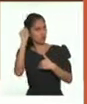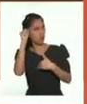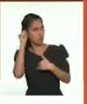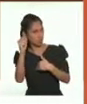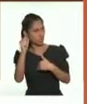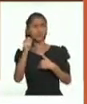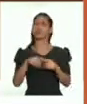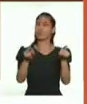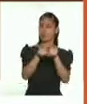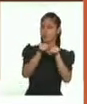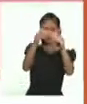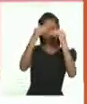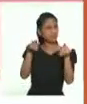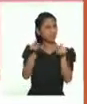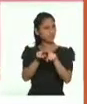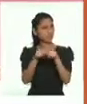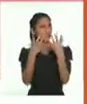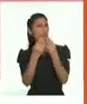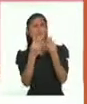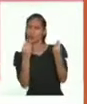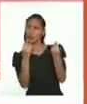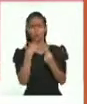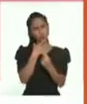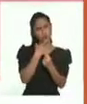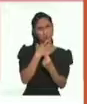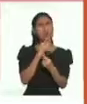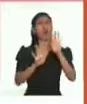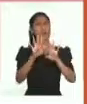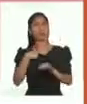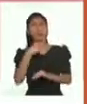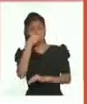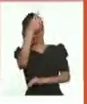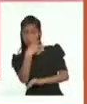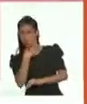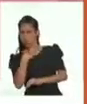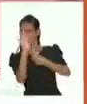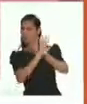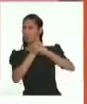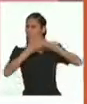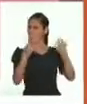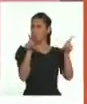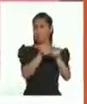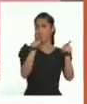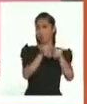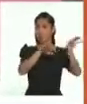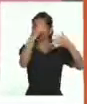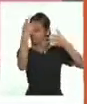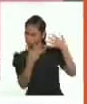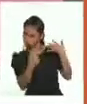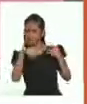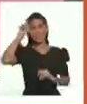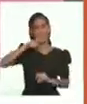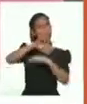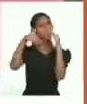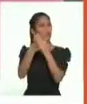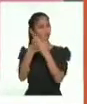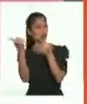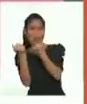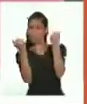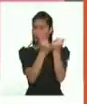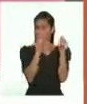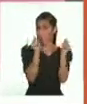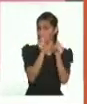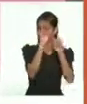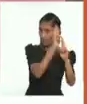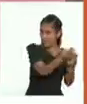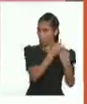Universal de los Derechos Humanos. Hay muchos esfuerzos para evitar la discriminación, pero aún hay mucho por hacer y necesitamos que todos trabajemos juntos